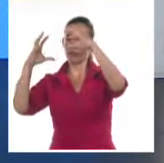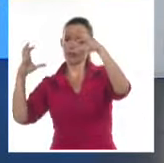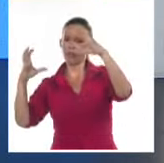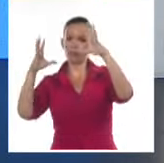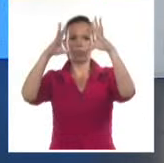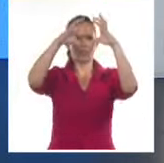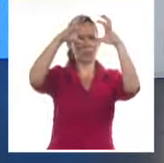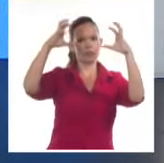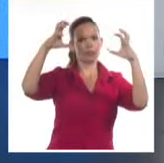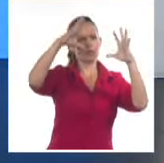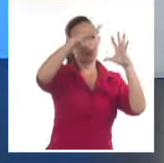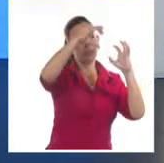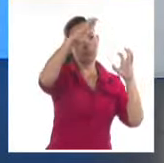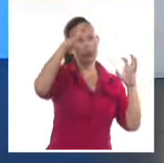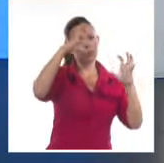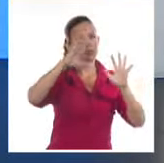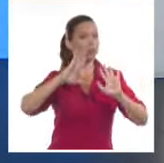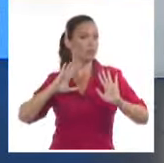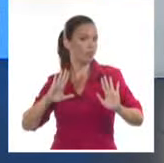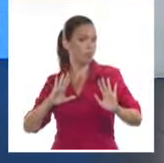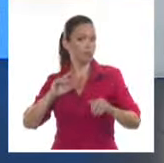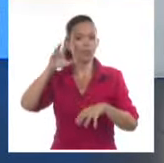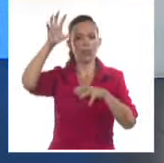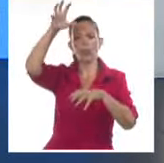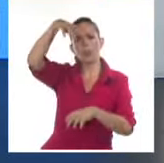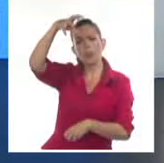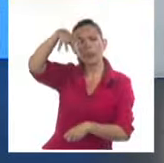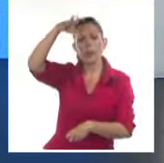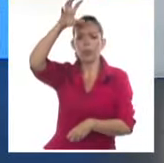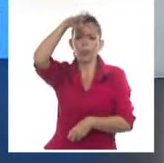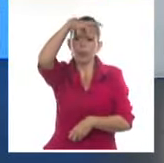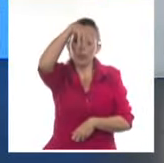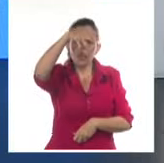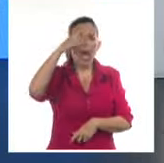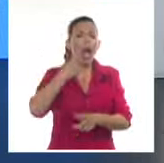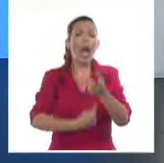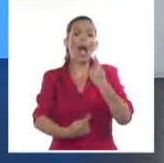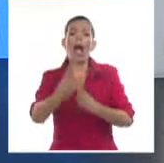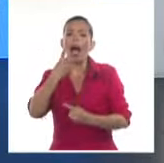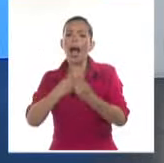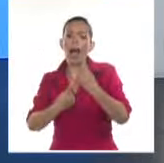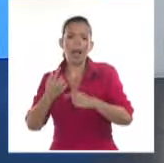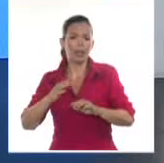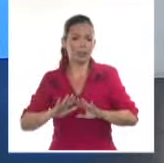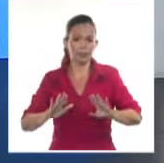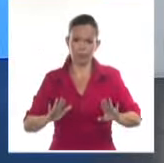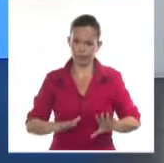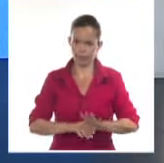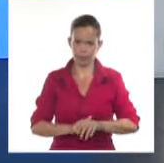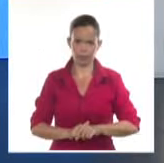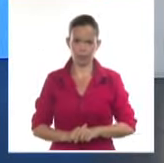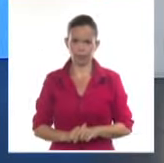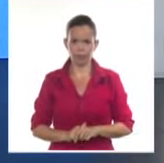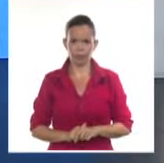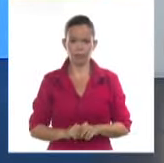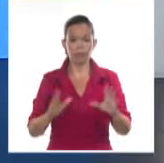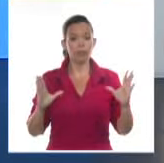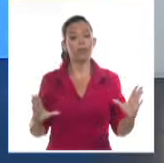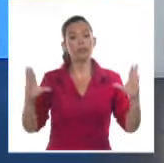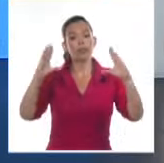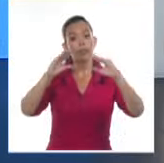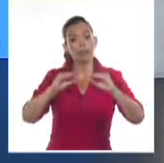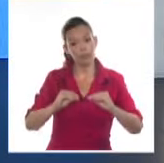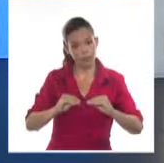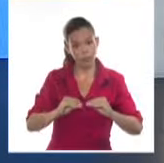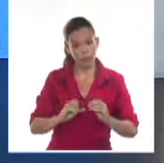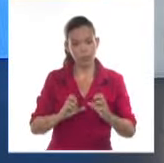interior del occidente, con aislados, chubascos y lluvias. En el resto del país serán escasas las precipitaciones. En la noche, disminuyendo